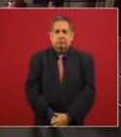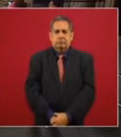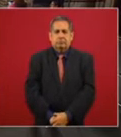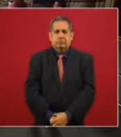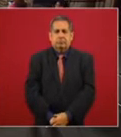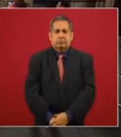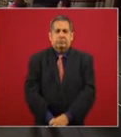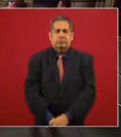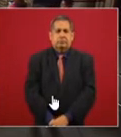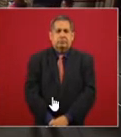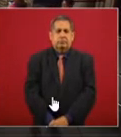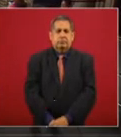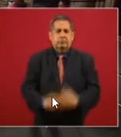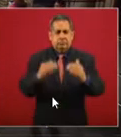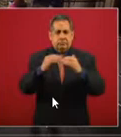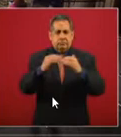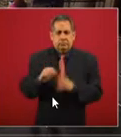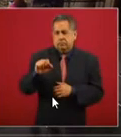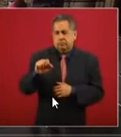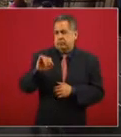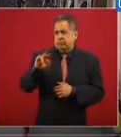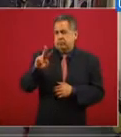bueno ahora silvestre